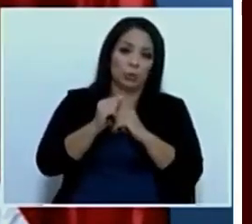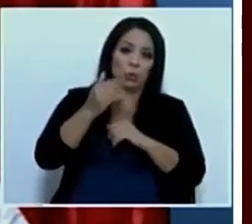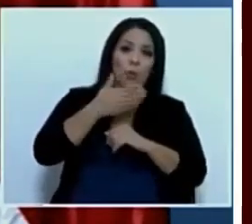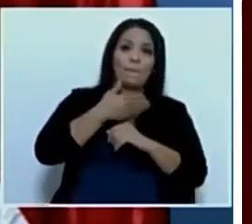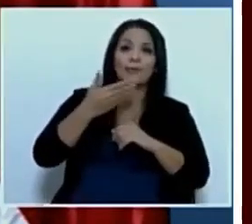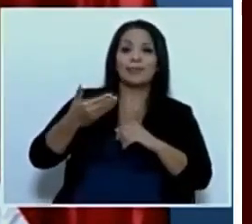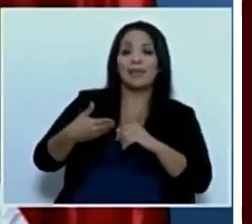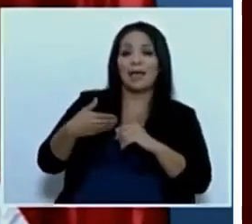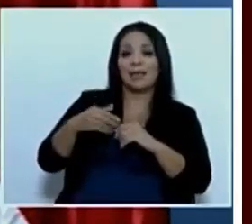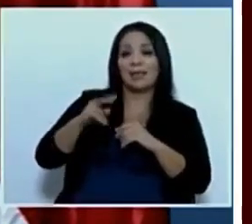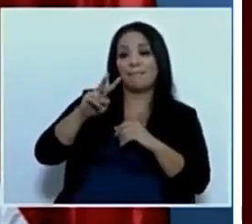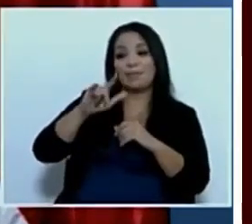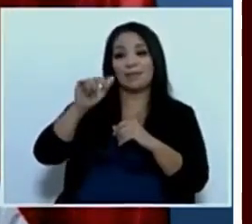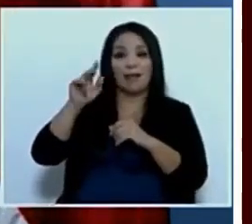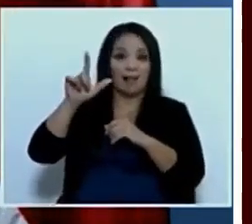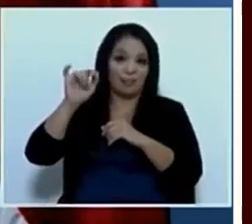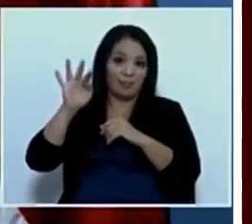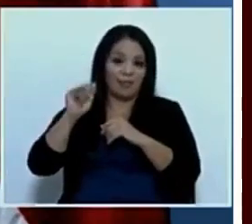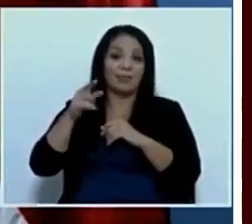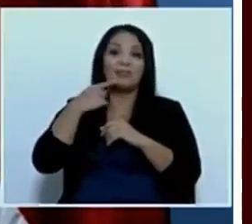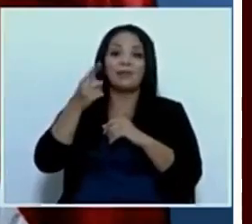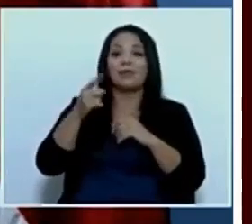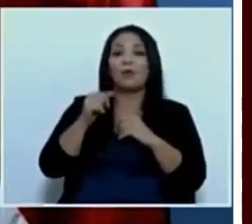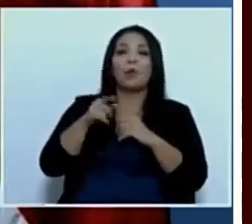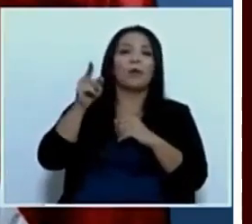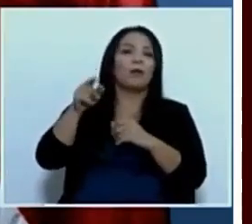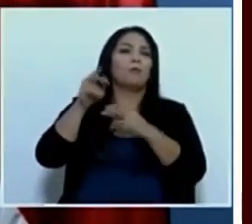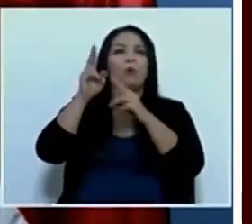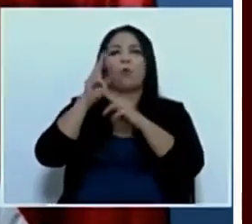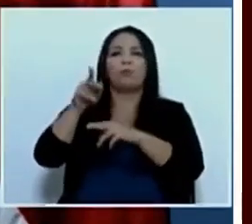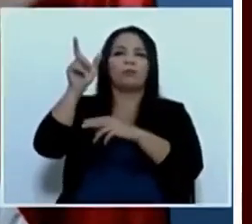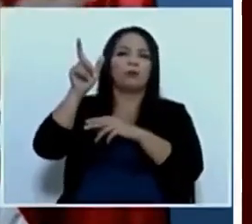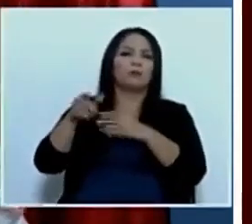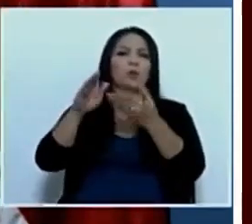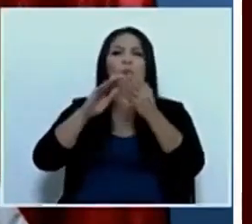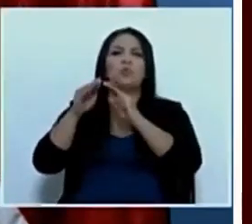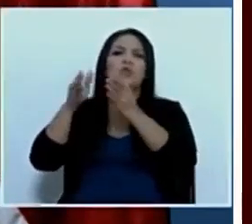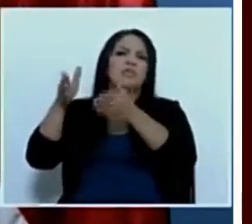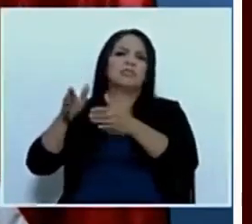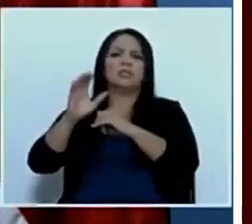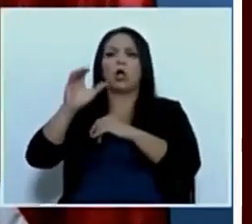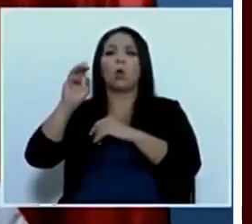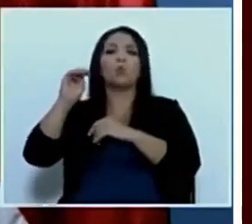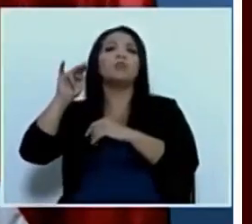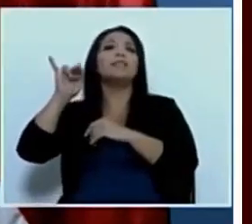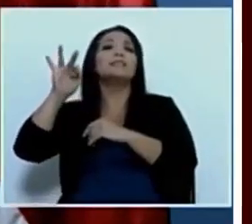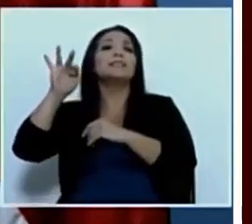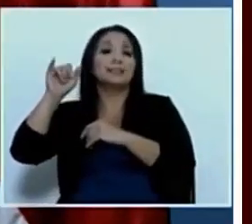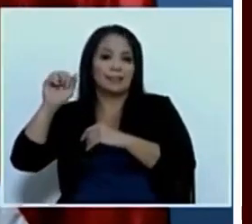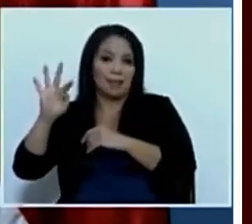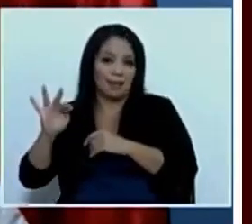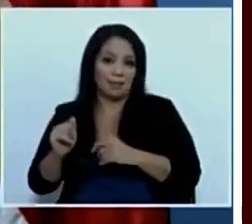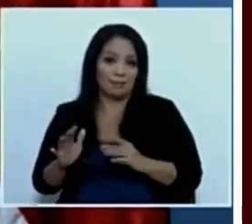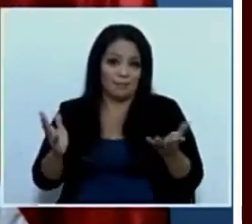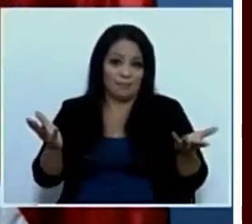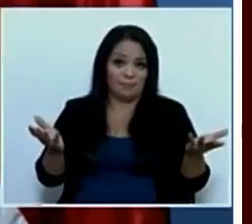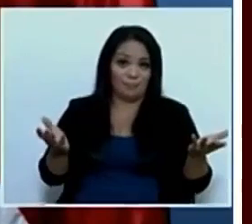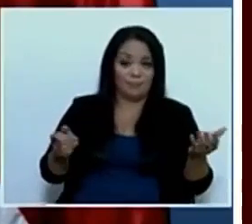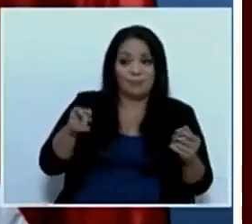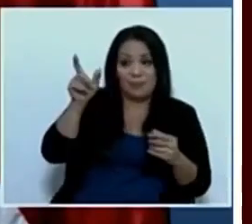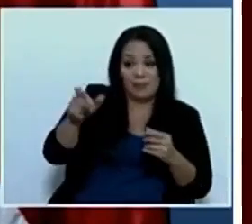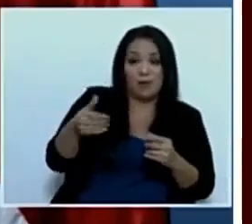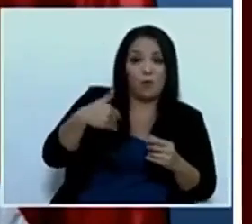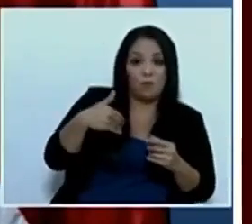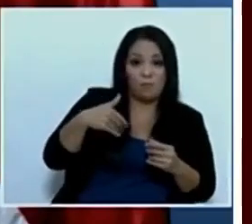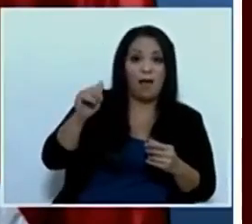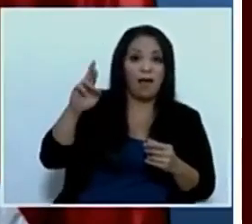Villalta dijo que él a mucha honra era comunista, etc. Y él es el que más ha defendido en la Asamblea Legislativa